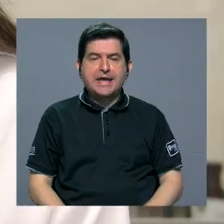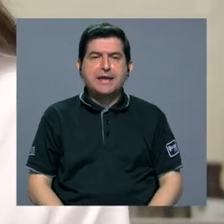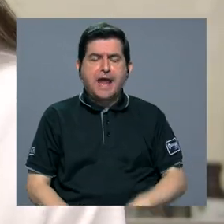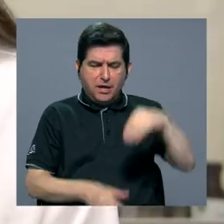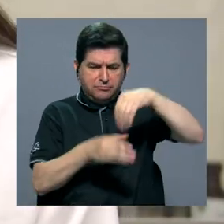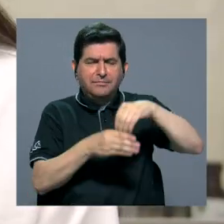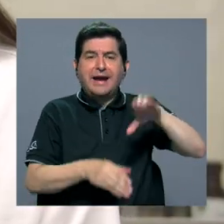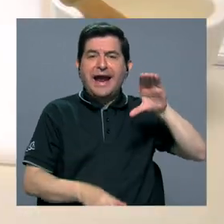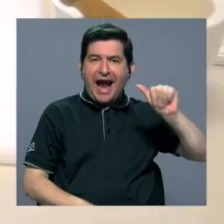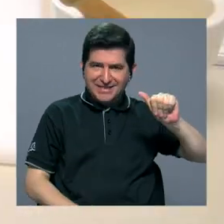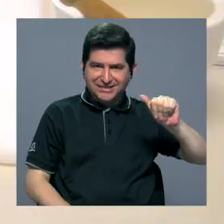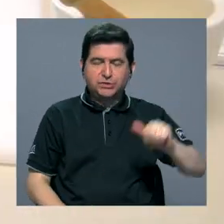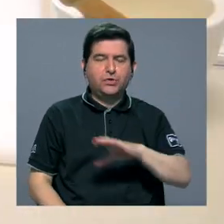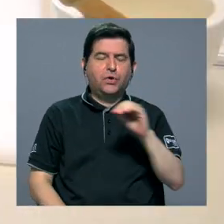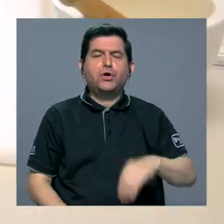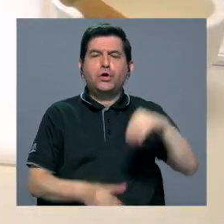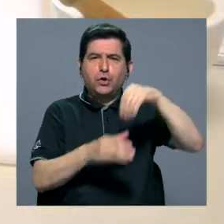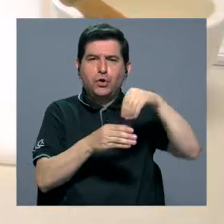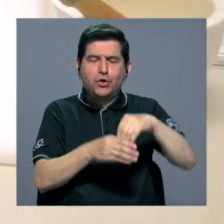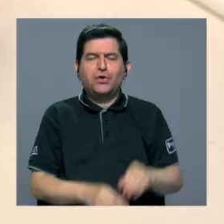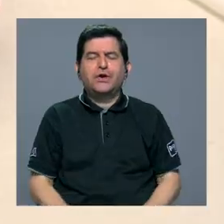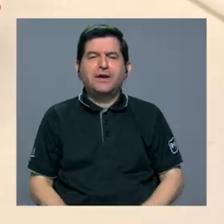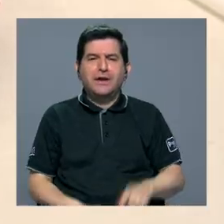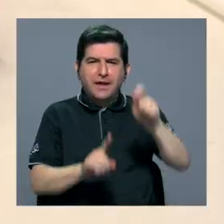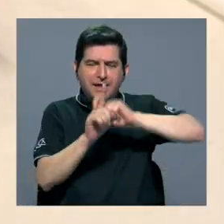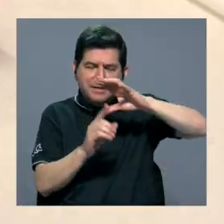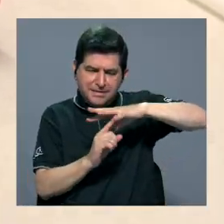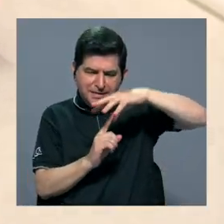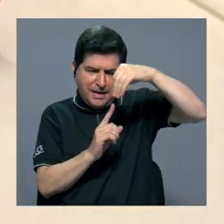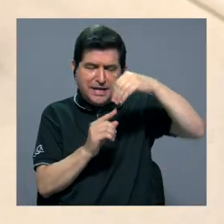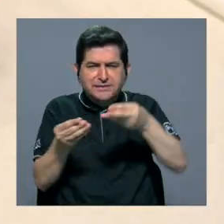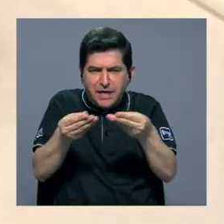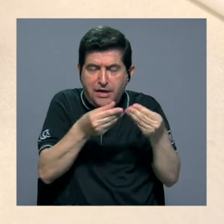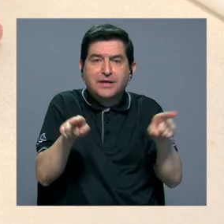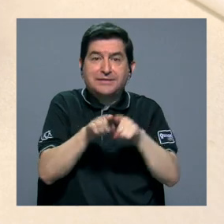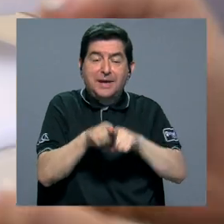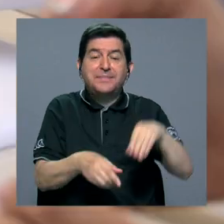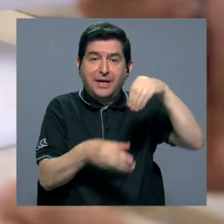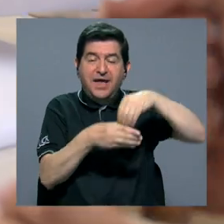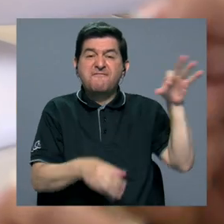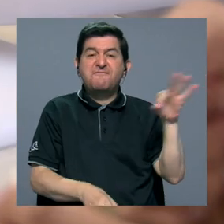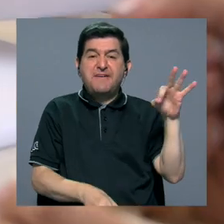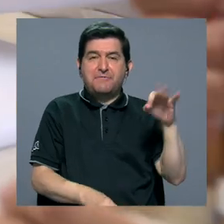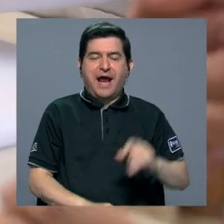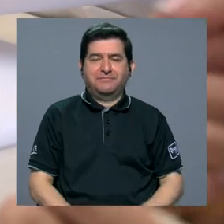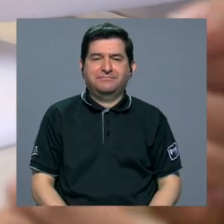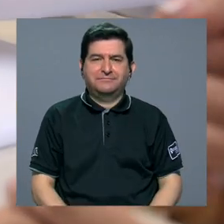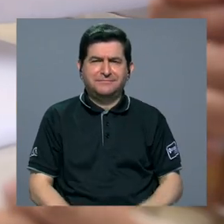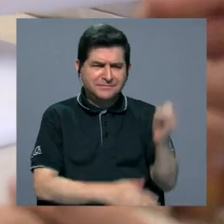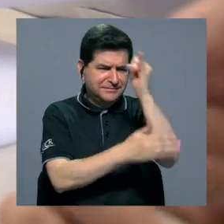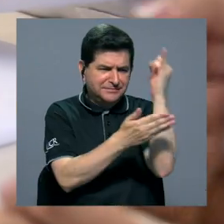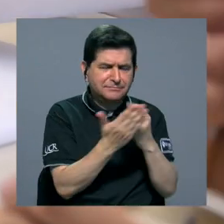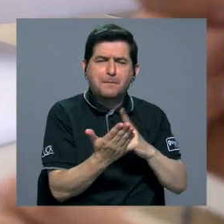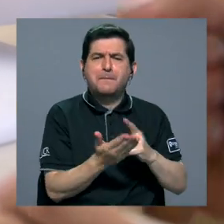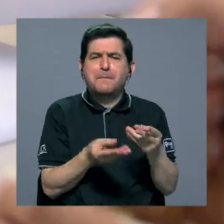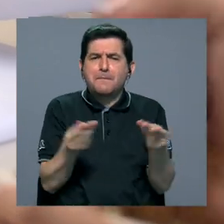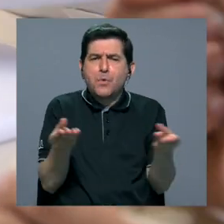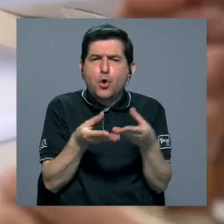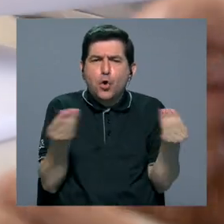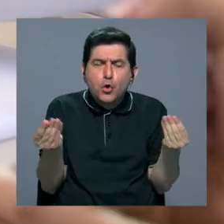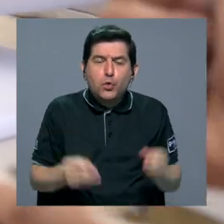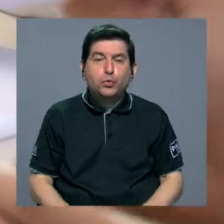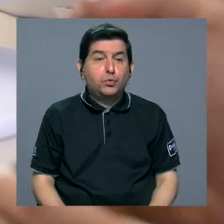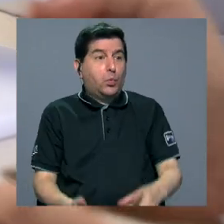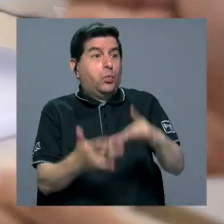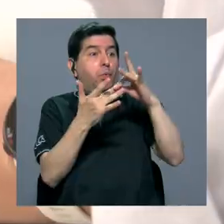de calcio y por su contenido de cáscaras de banana en polvo, también es fuente de fibra. El diseño de este producto ha sido